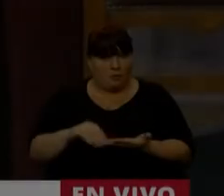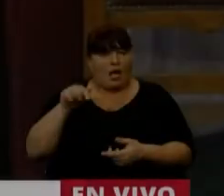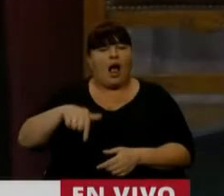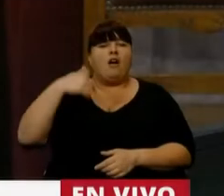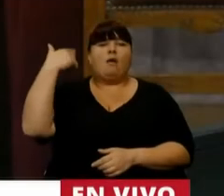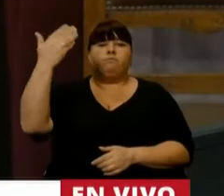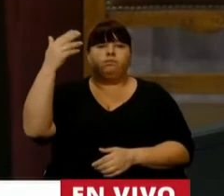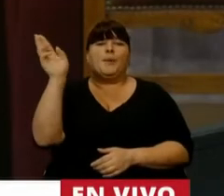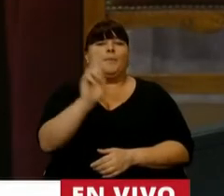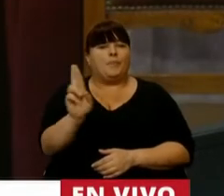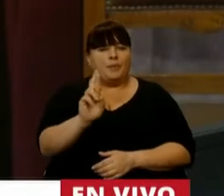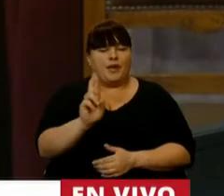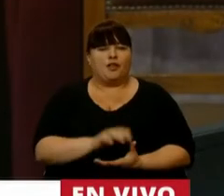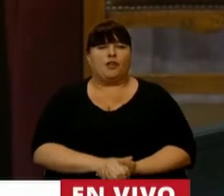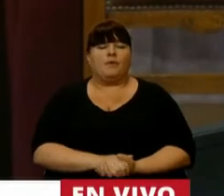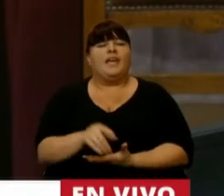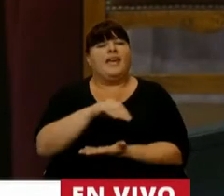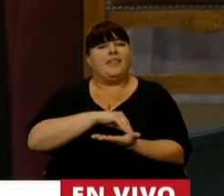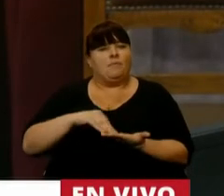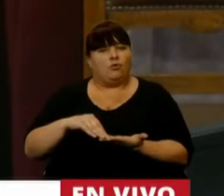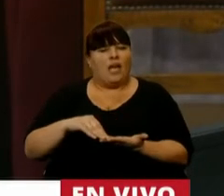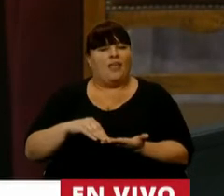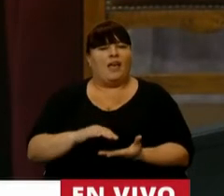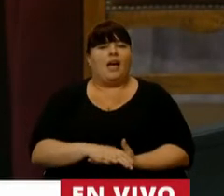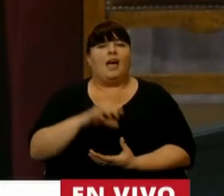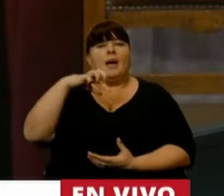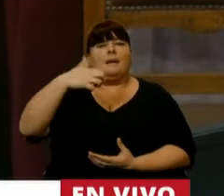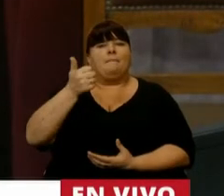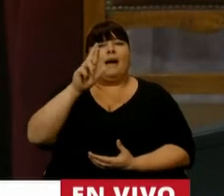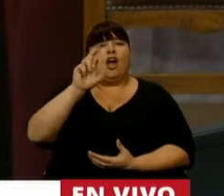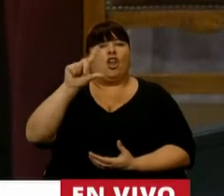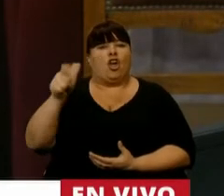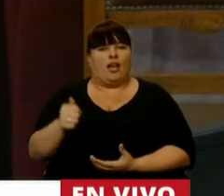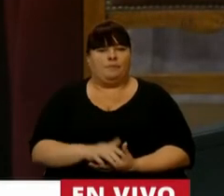El uso de la palabra para una cuestión de privilegio, la diputada María Graciela Parola.